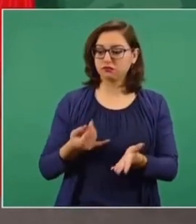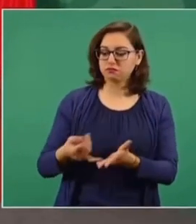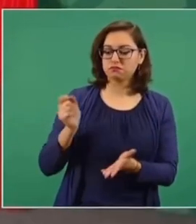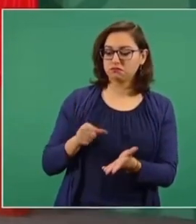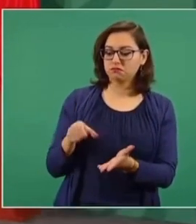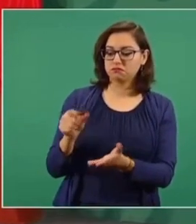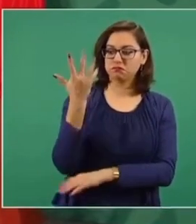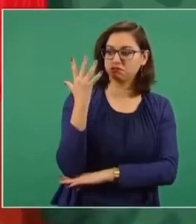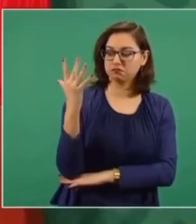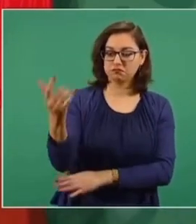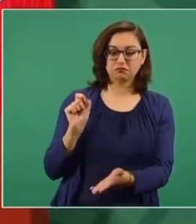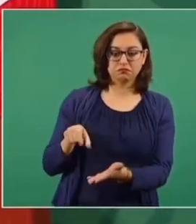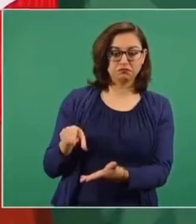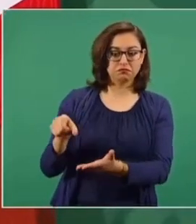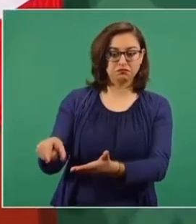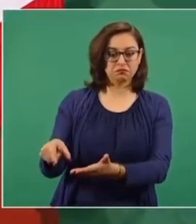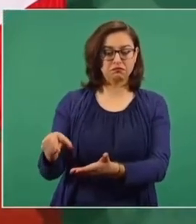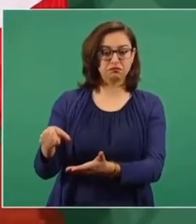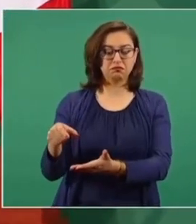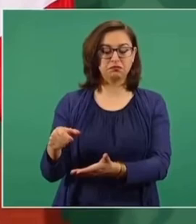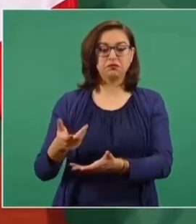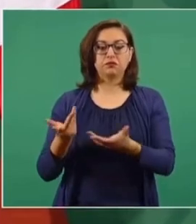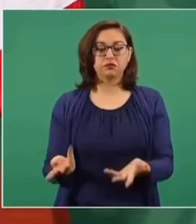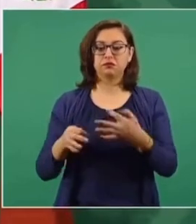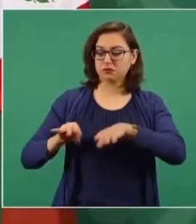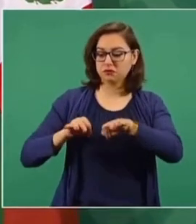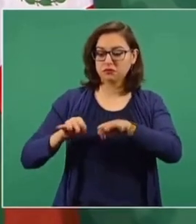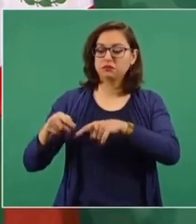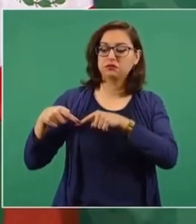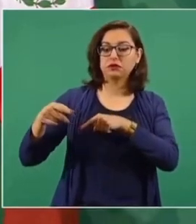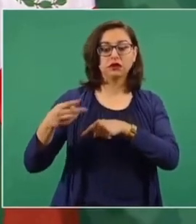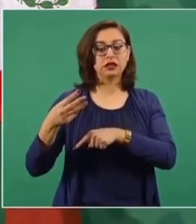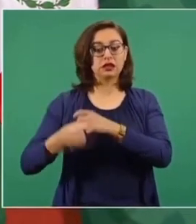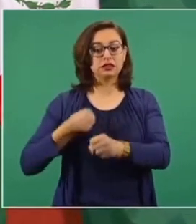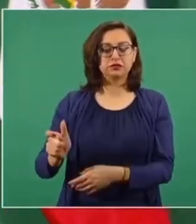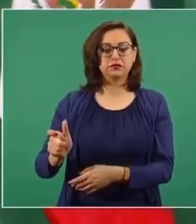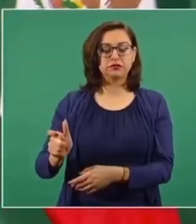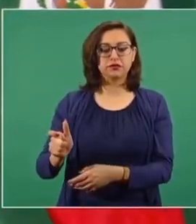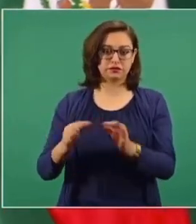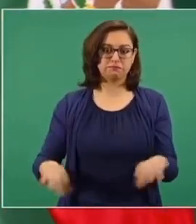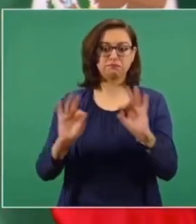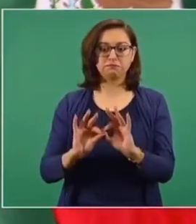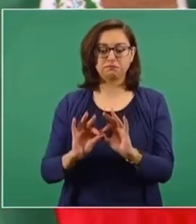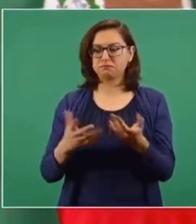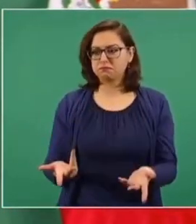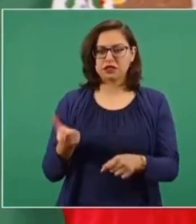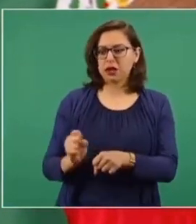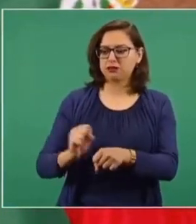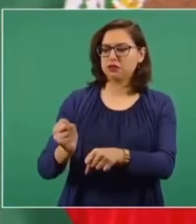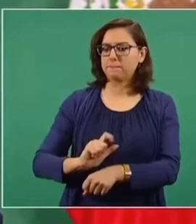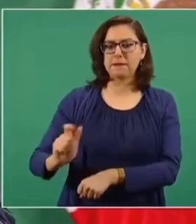siembra, planta árboles, está trabajando tres años, recibiendo apoyo. Se les paga un jornal,